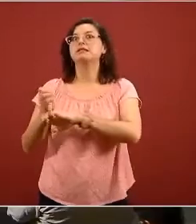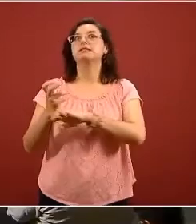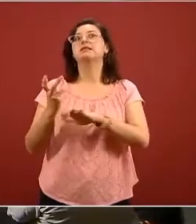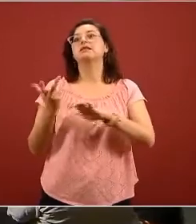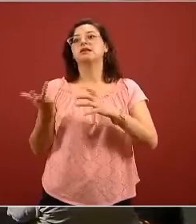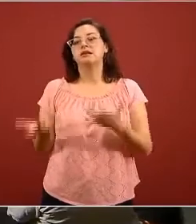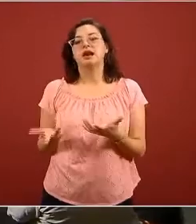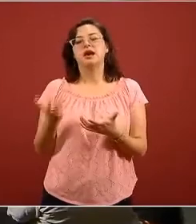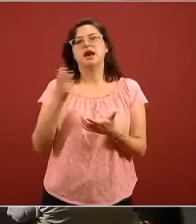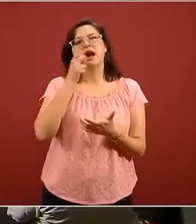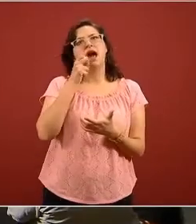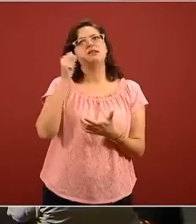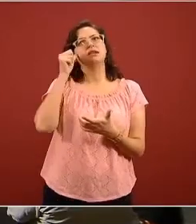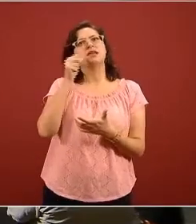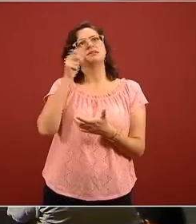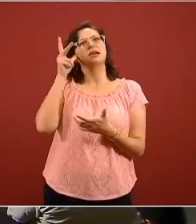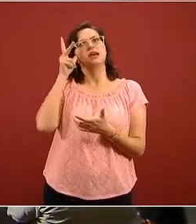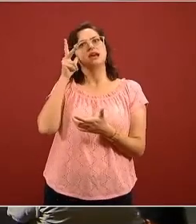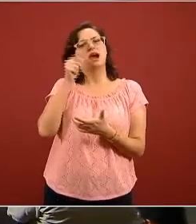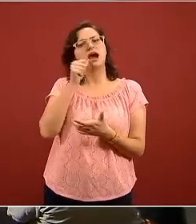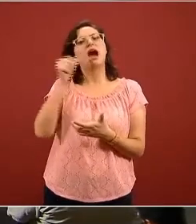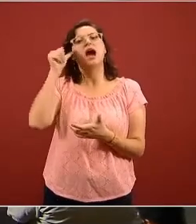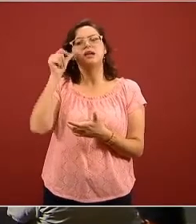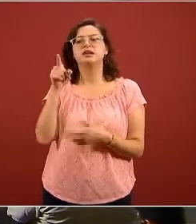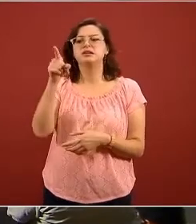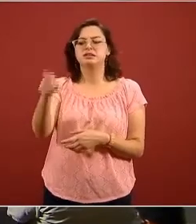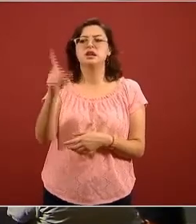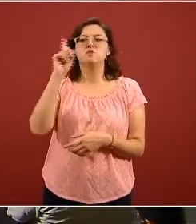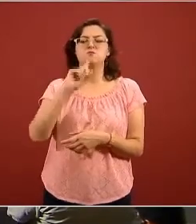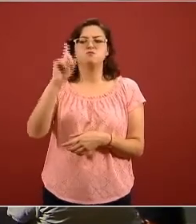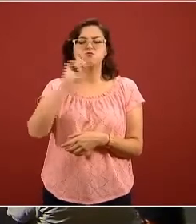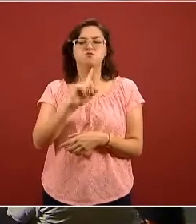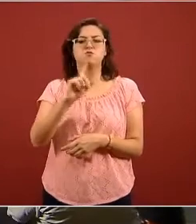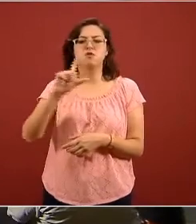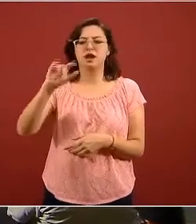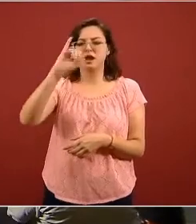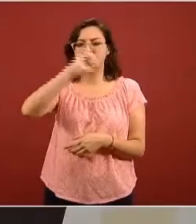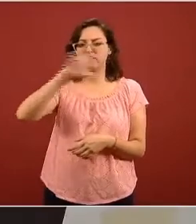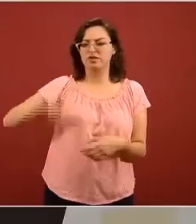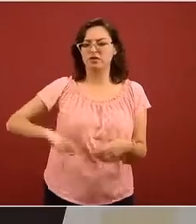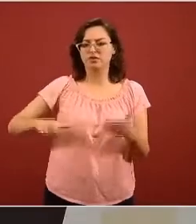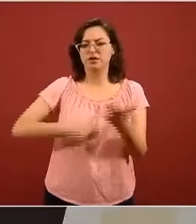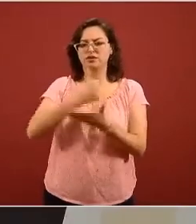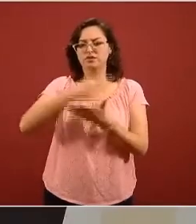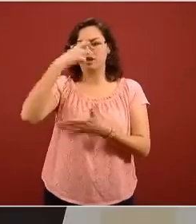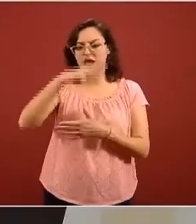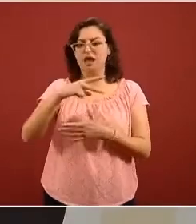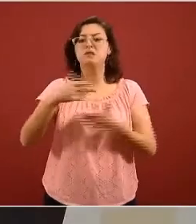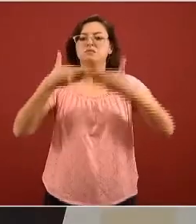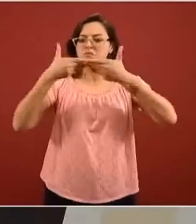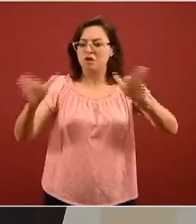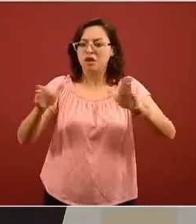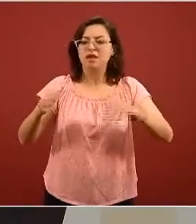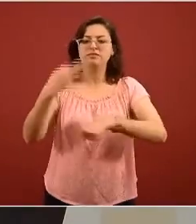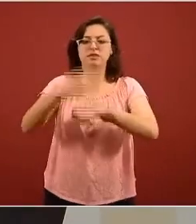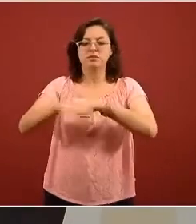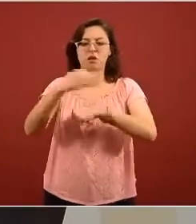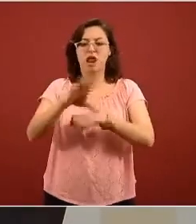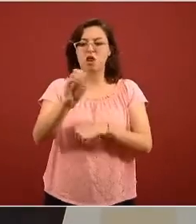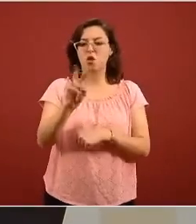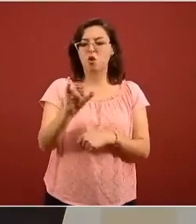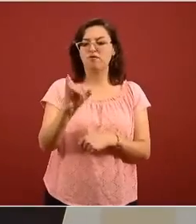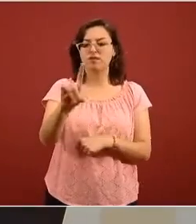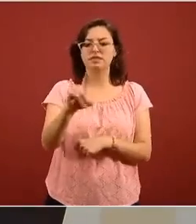ayer que la doctora Claudia Sheinbaum jefa de gobierno inauguró una unidad temporal COVID-19